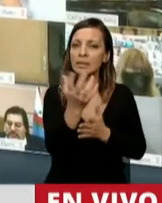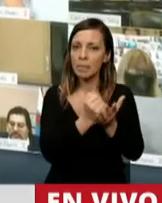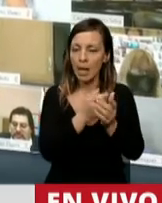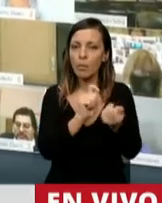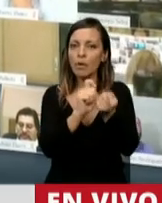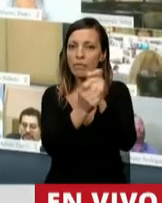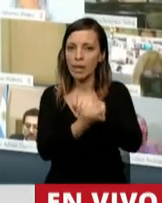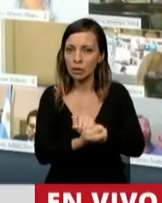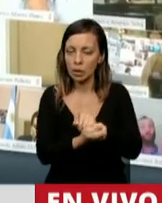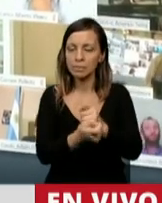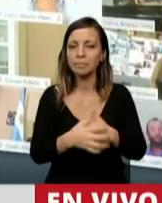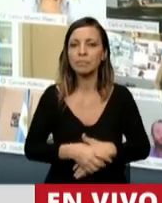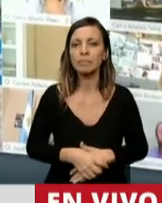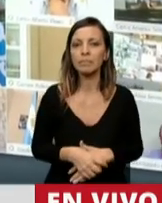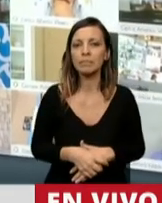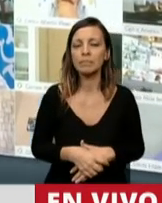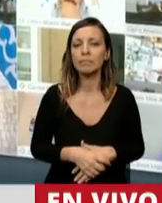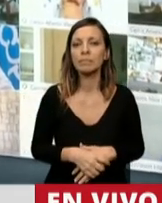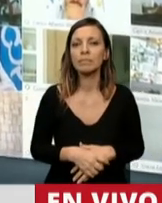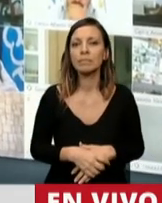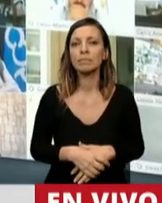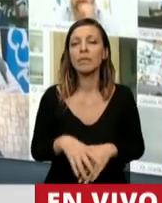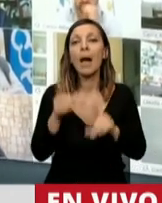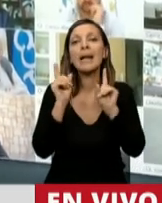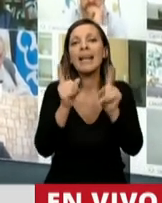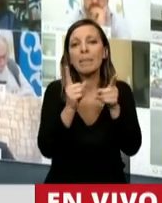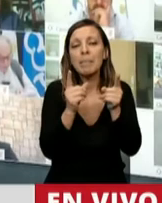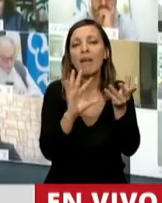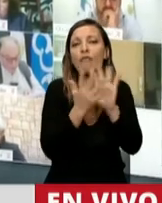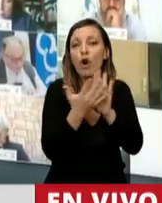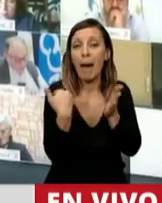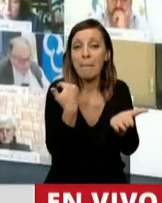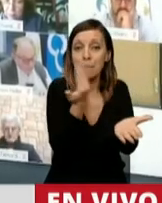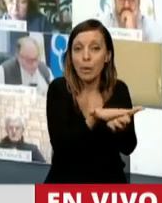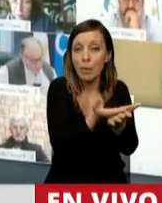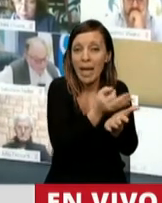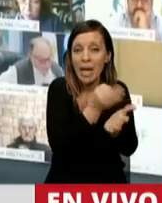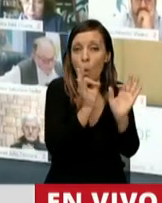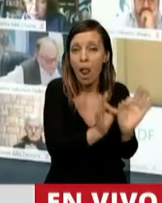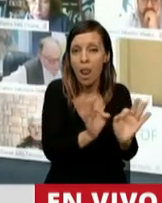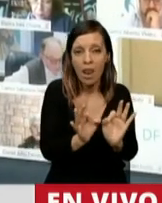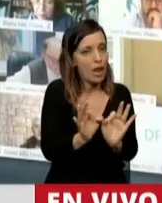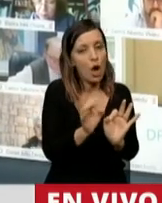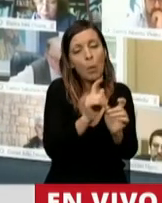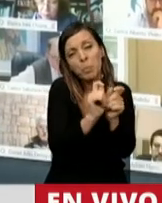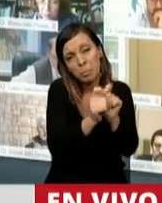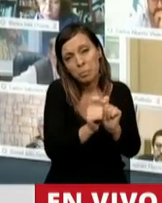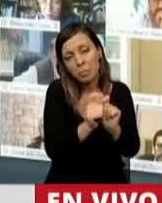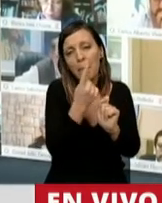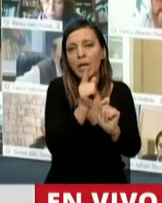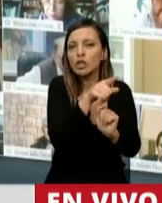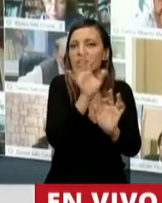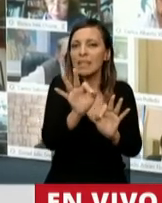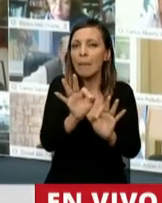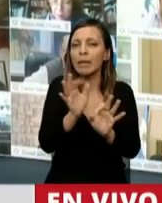modificación, no tal cual la habíamos planteado, pero que hoy los que cumplen saben que no fueron los